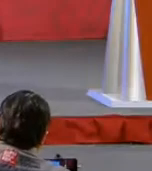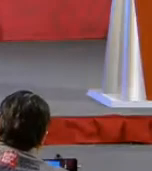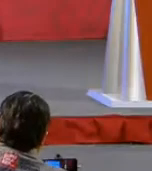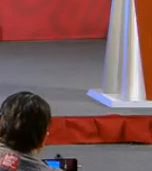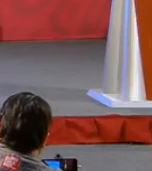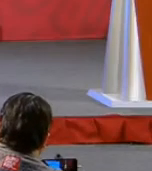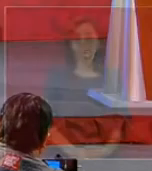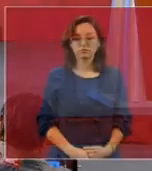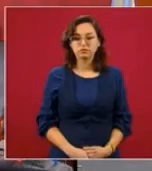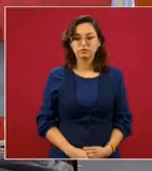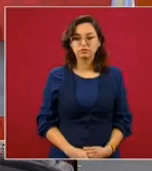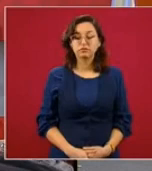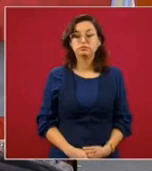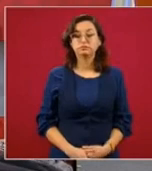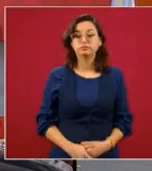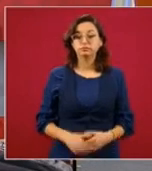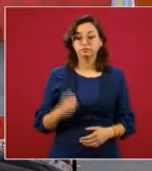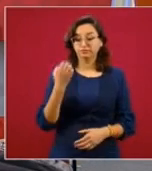ayer.